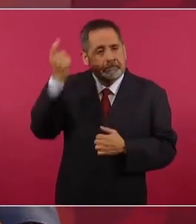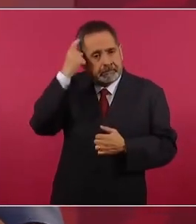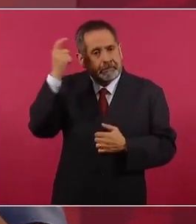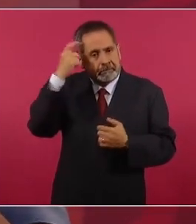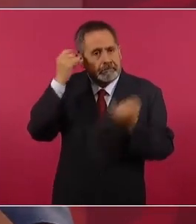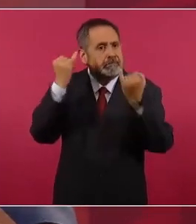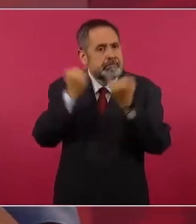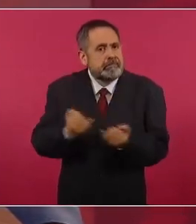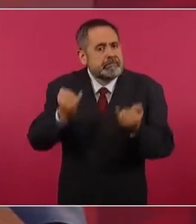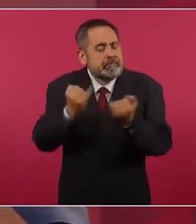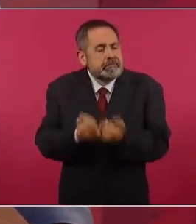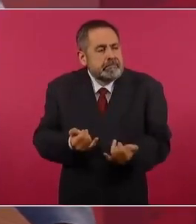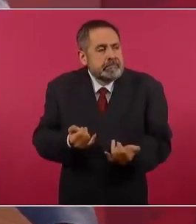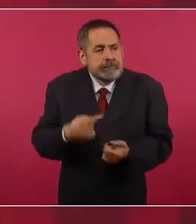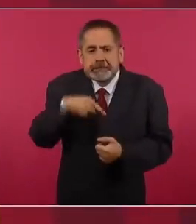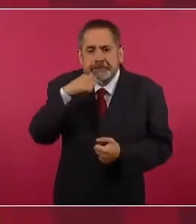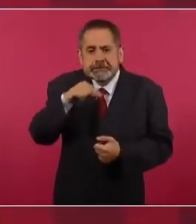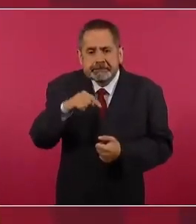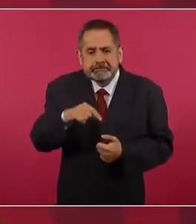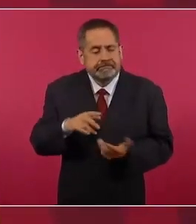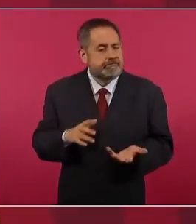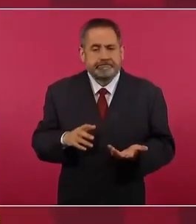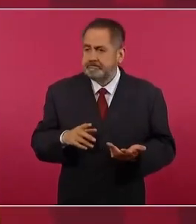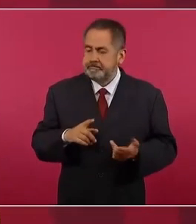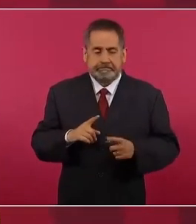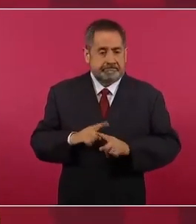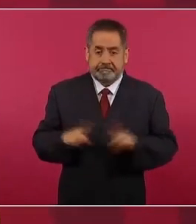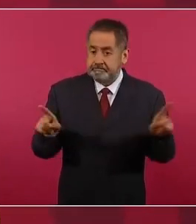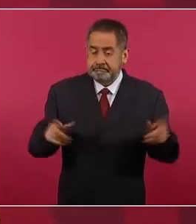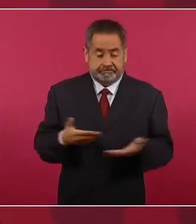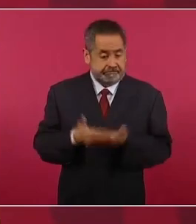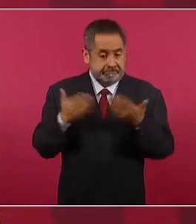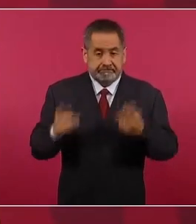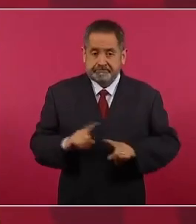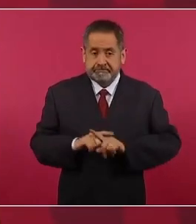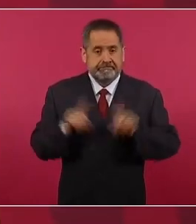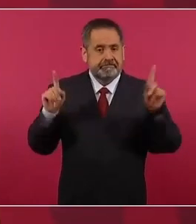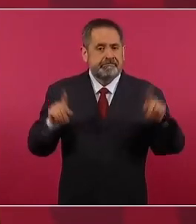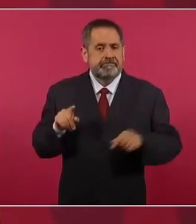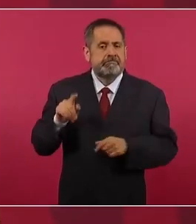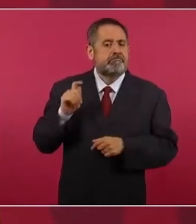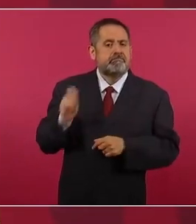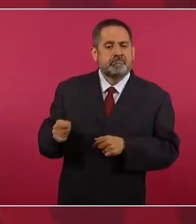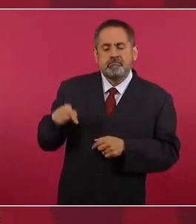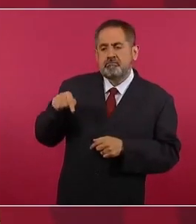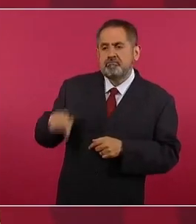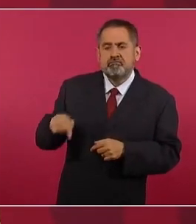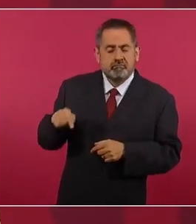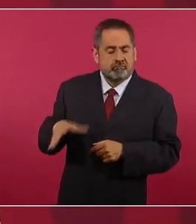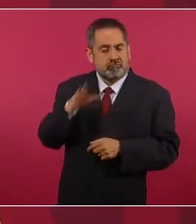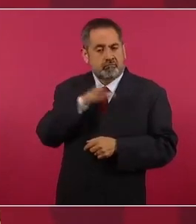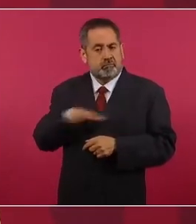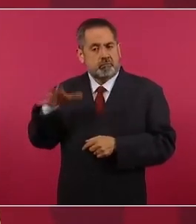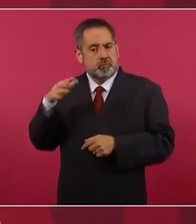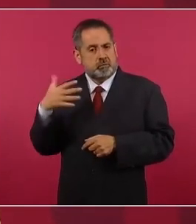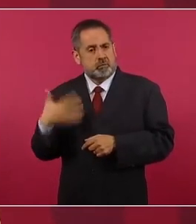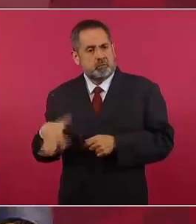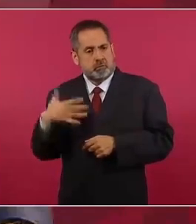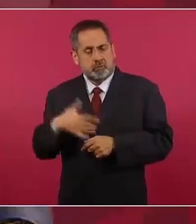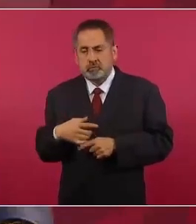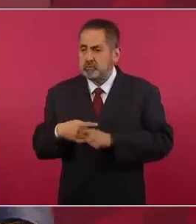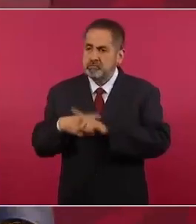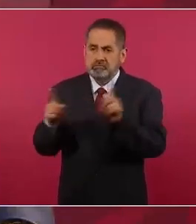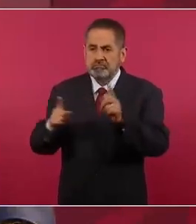de ahora lo extraordinario y el distintivo